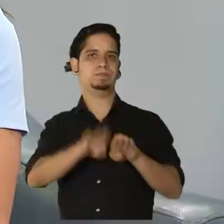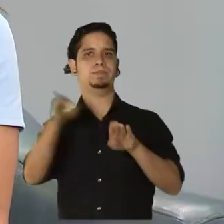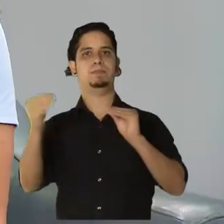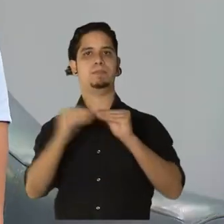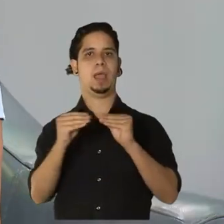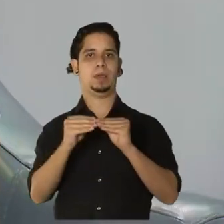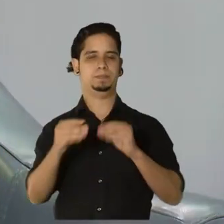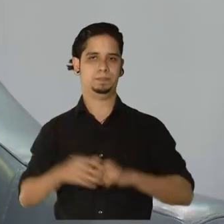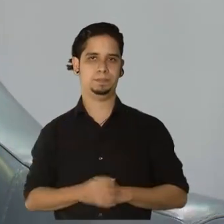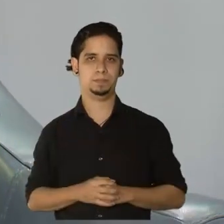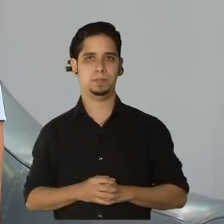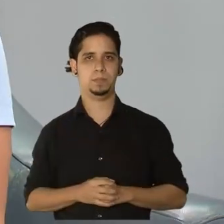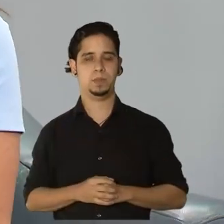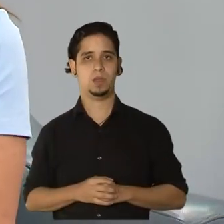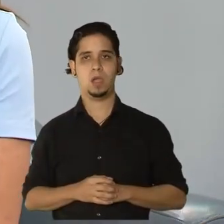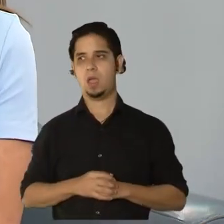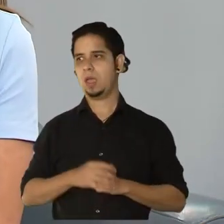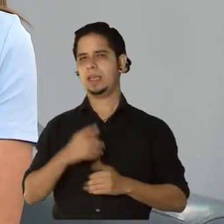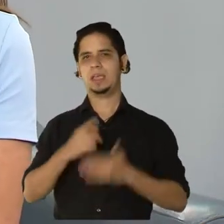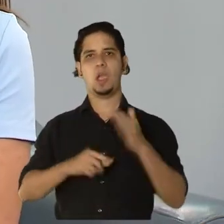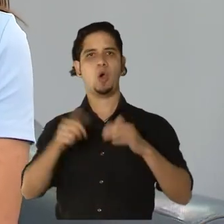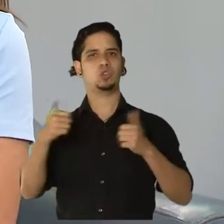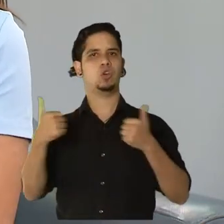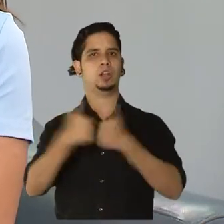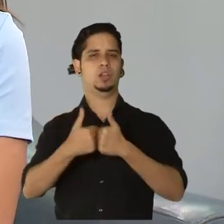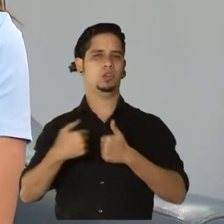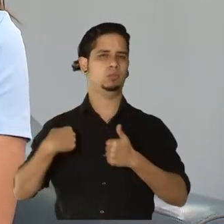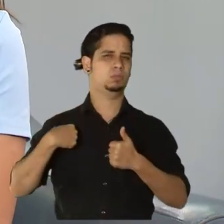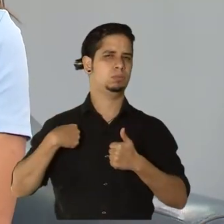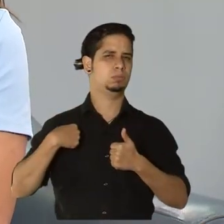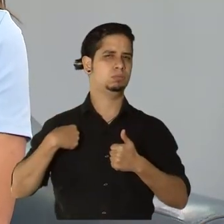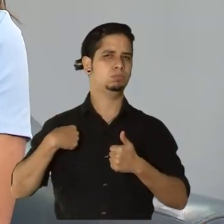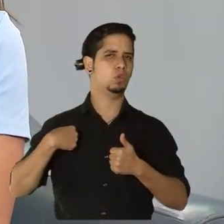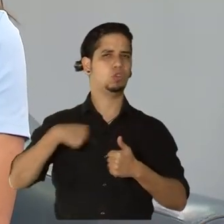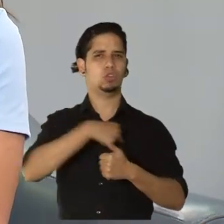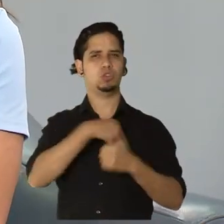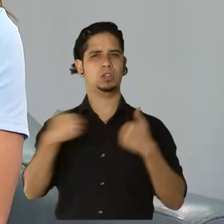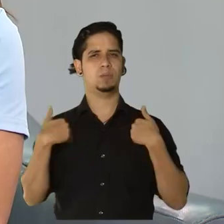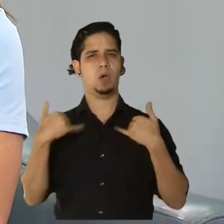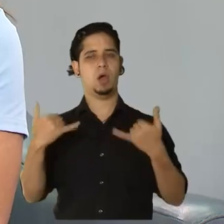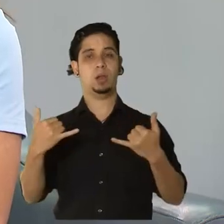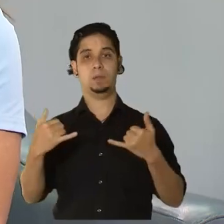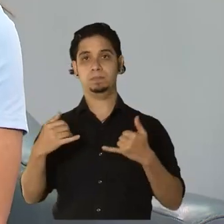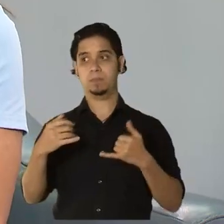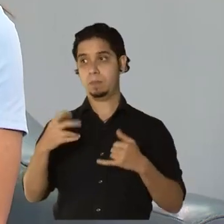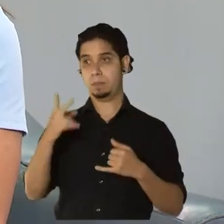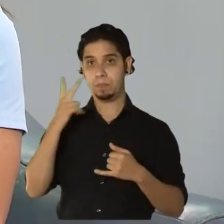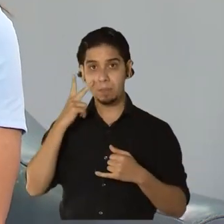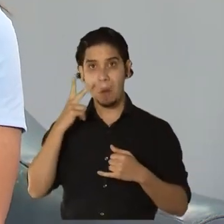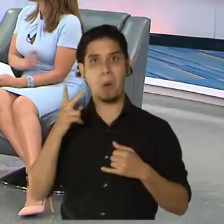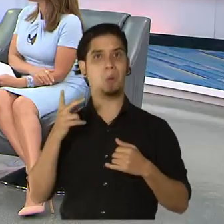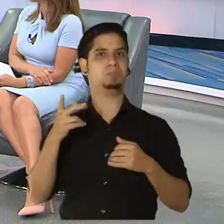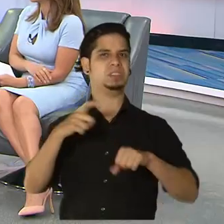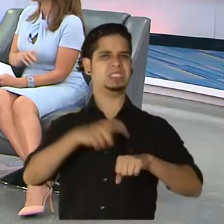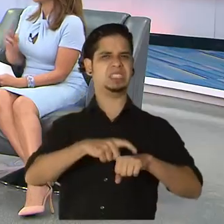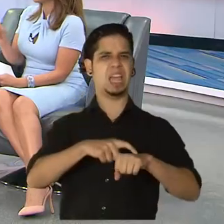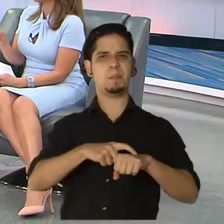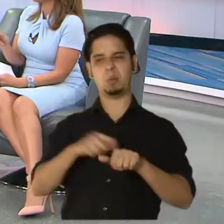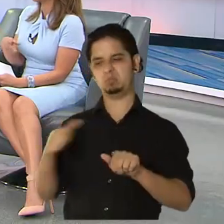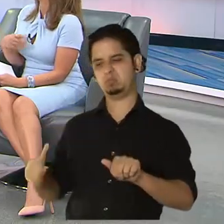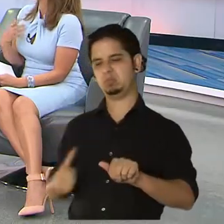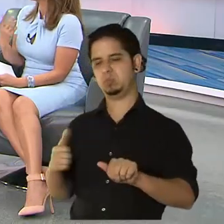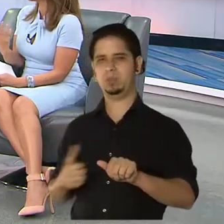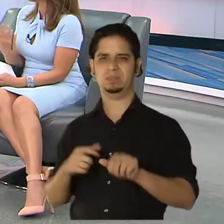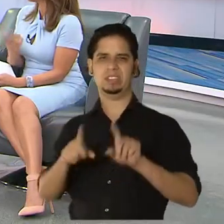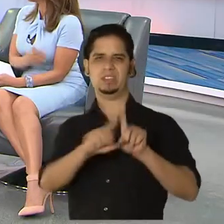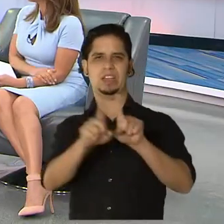lograr esa otra herramienta muy positiva, que sería la vacunación masiva? Ya hemos visto que hay retrasos por distintas razones, ¿verdad? Y ha